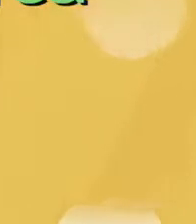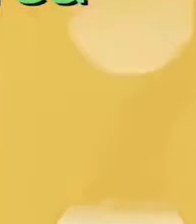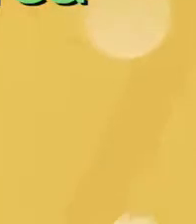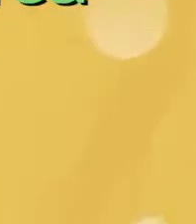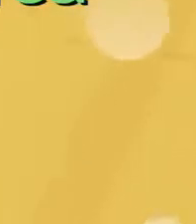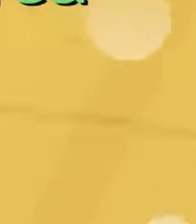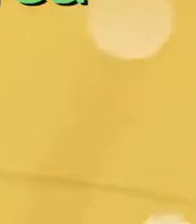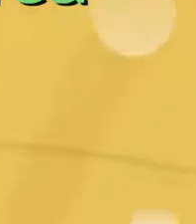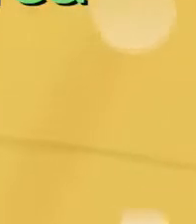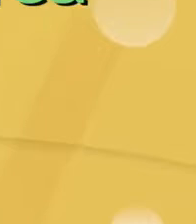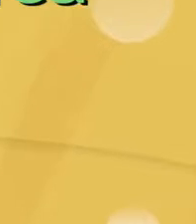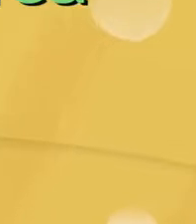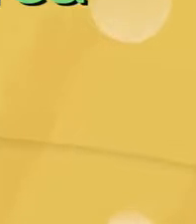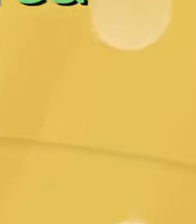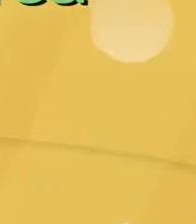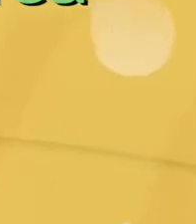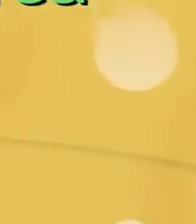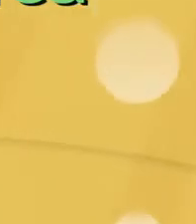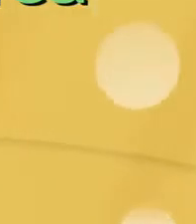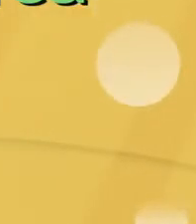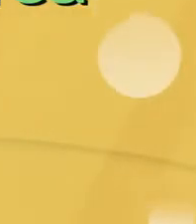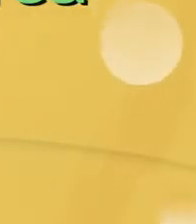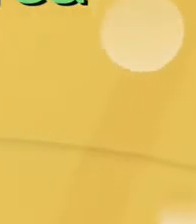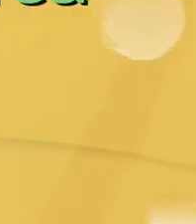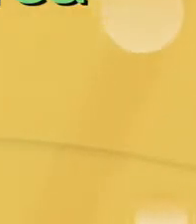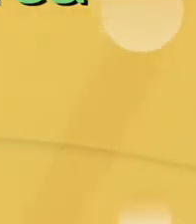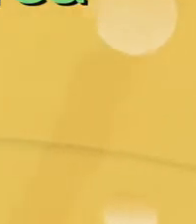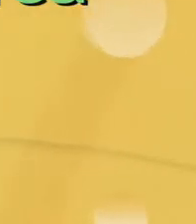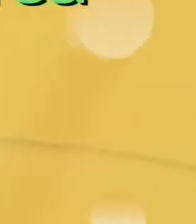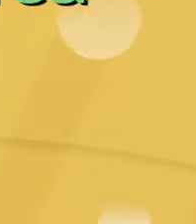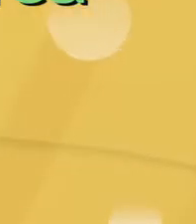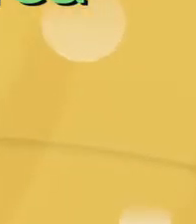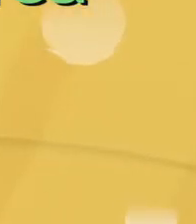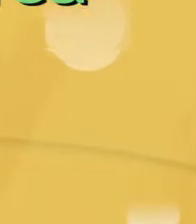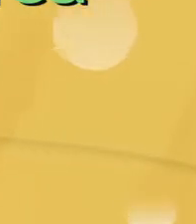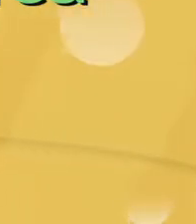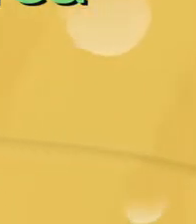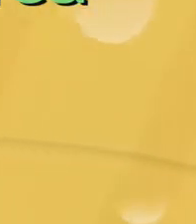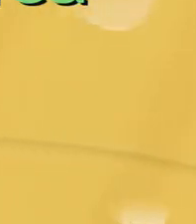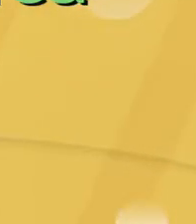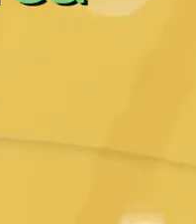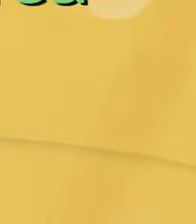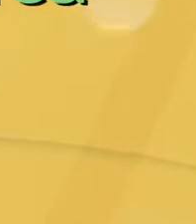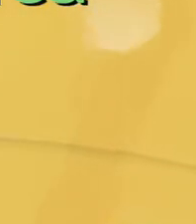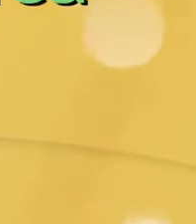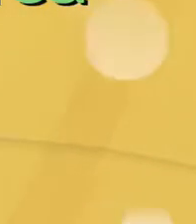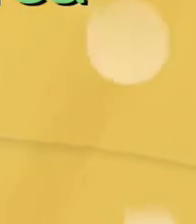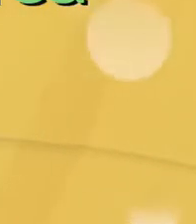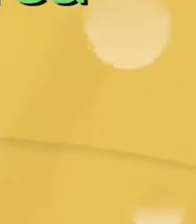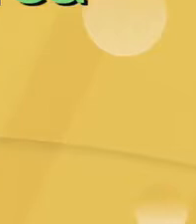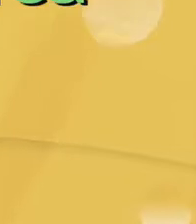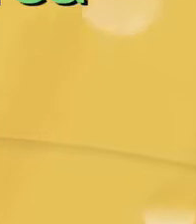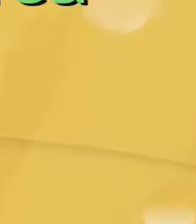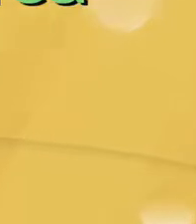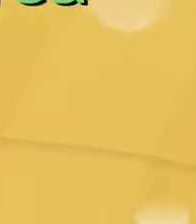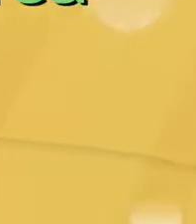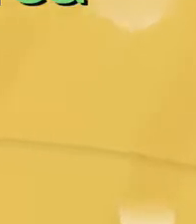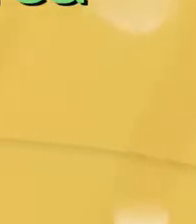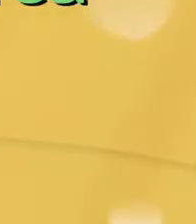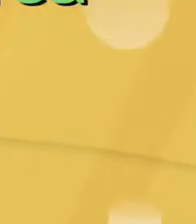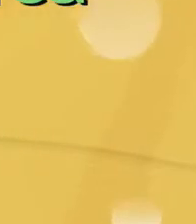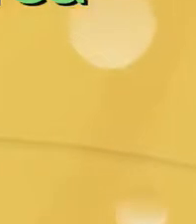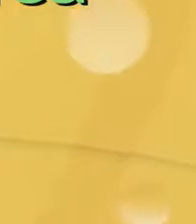Practiquen con algún tipo de polígono que ustedes tracen, identificando expresiones equivalentes a las fórmulas que les